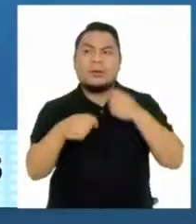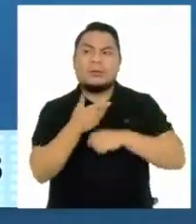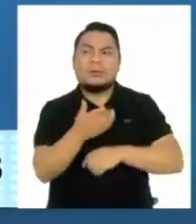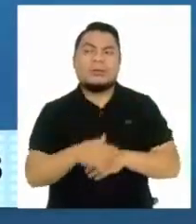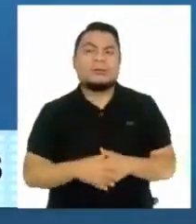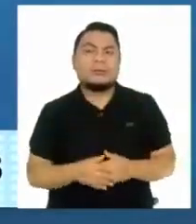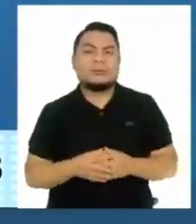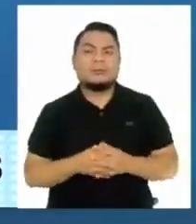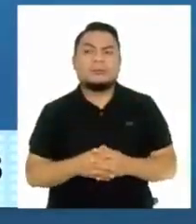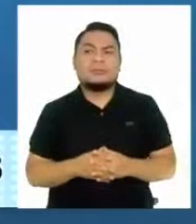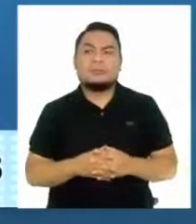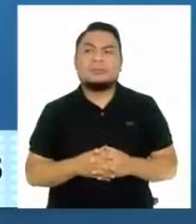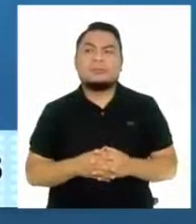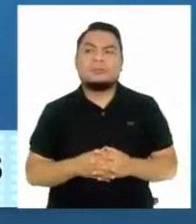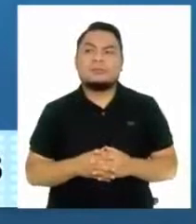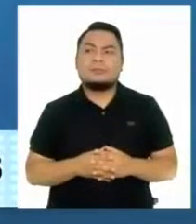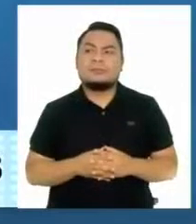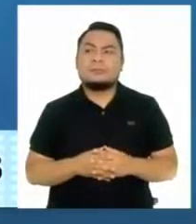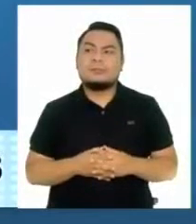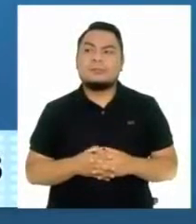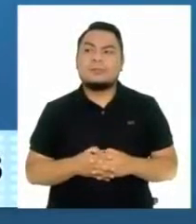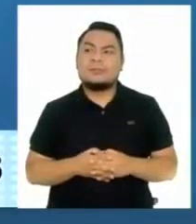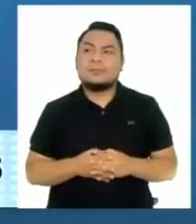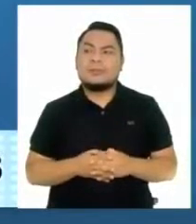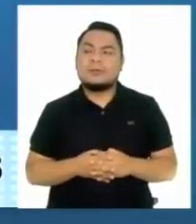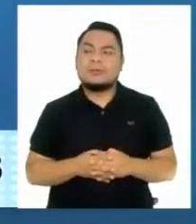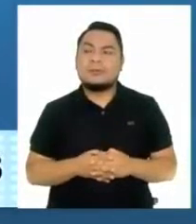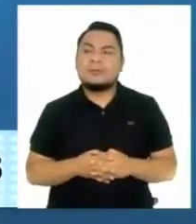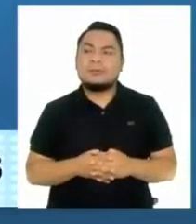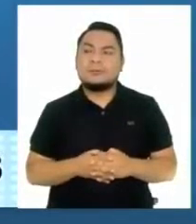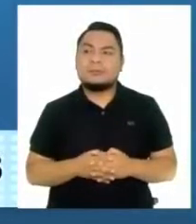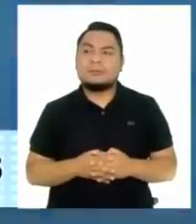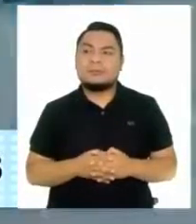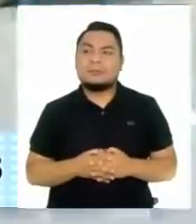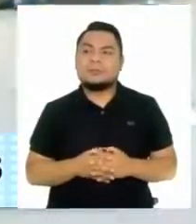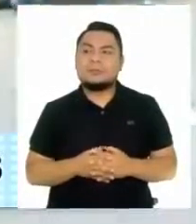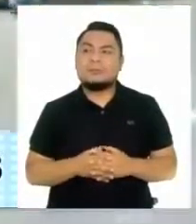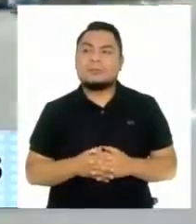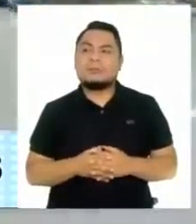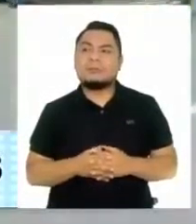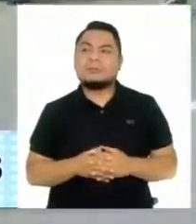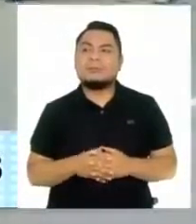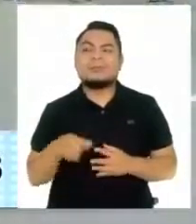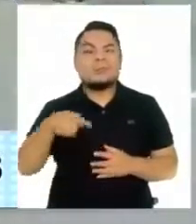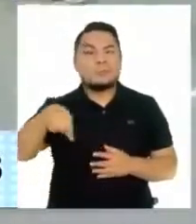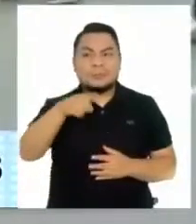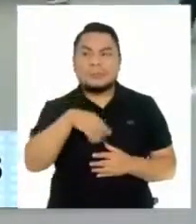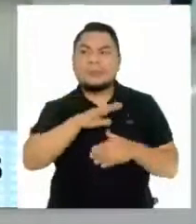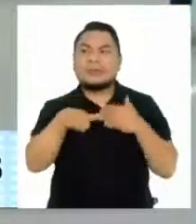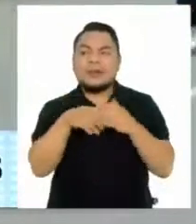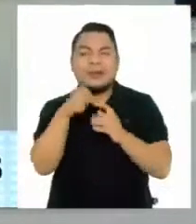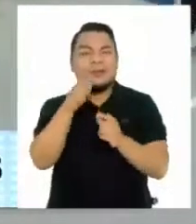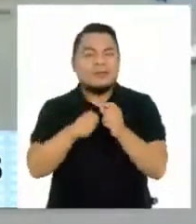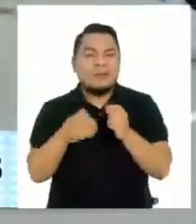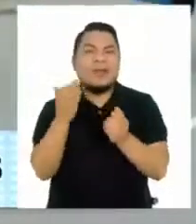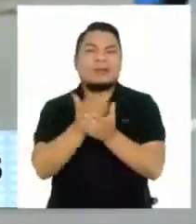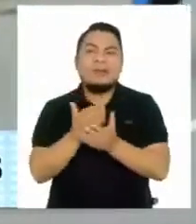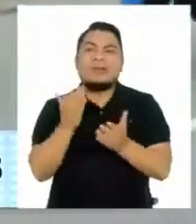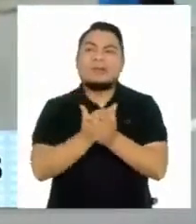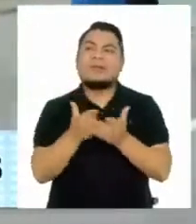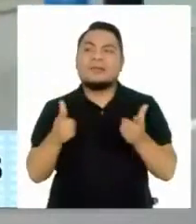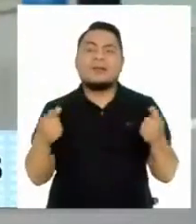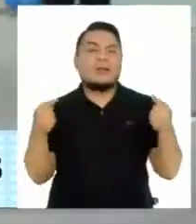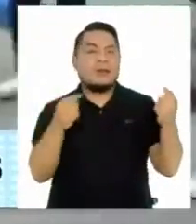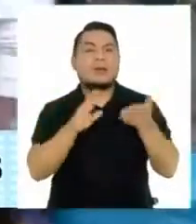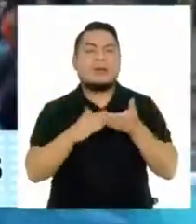de Gamarra. ¡A golpes y sin respeto a Las zozobres y las amenazas han generado un